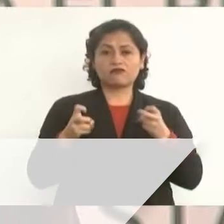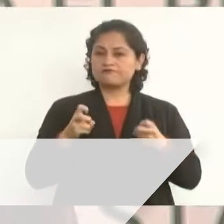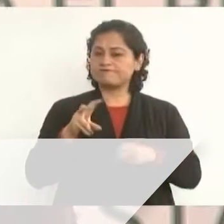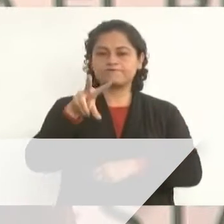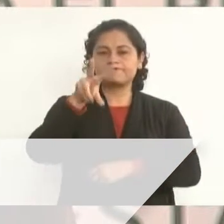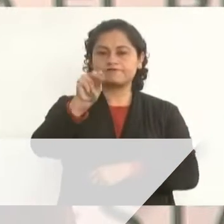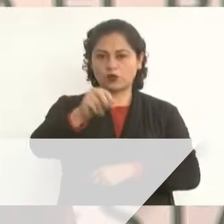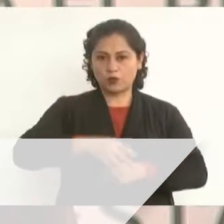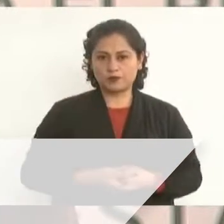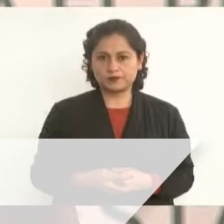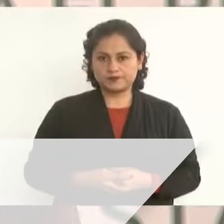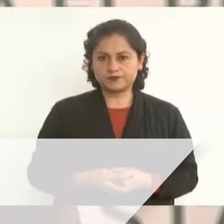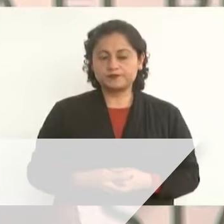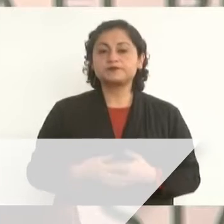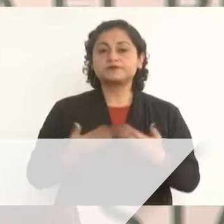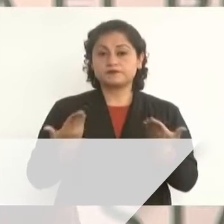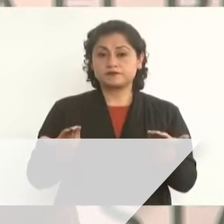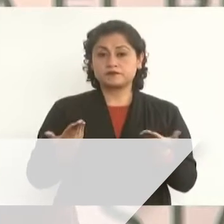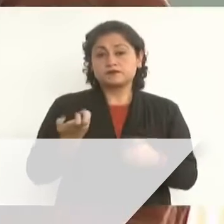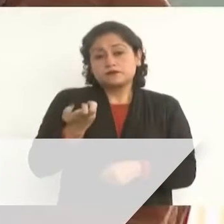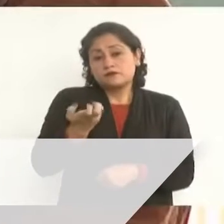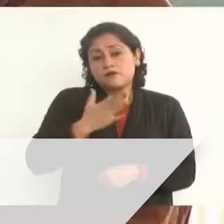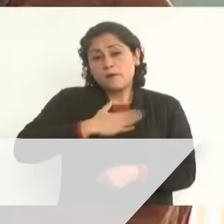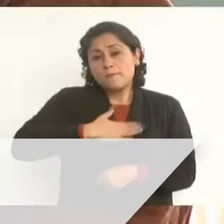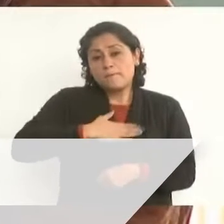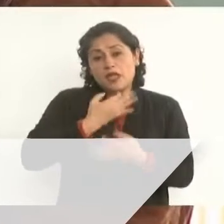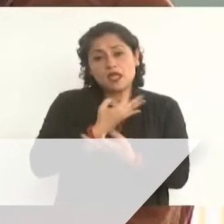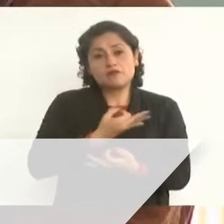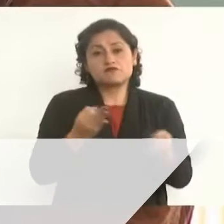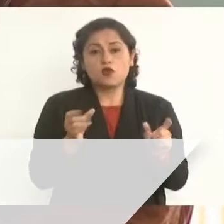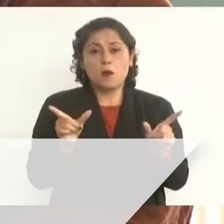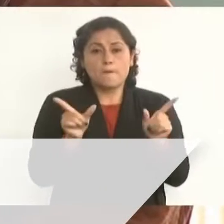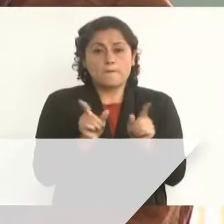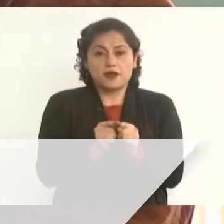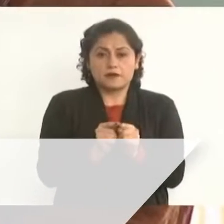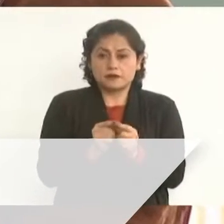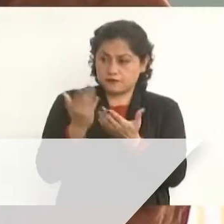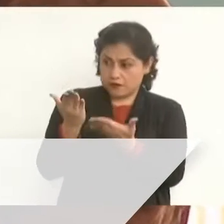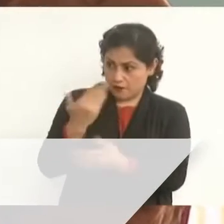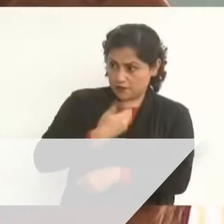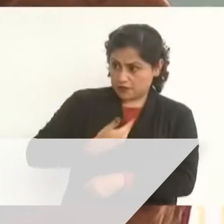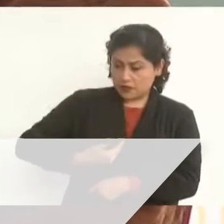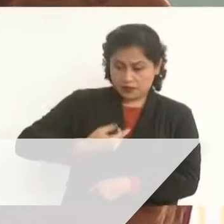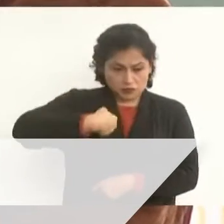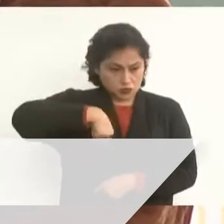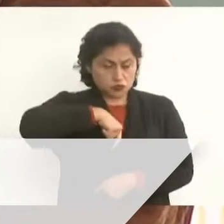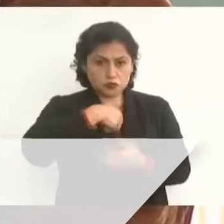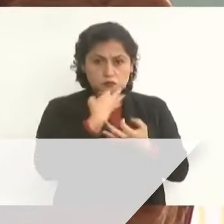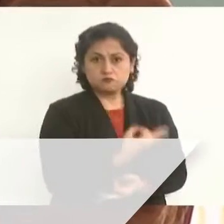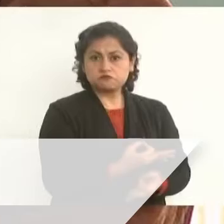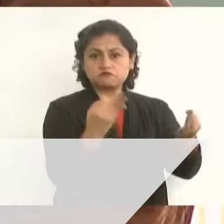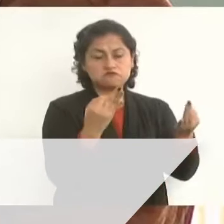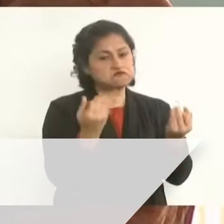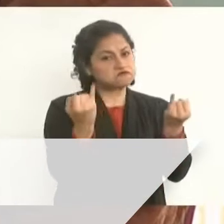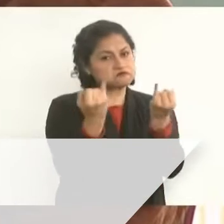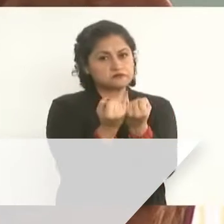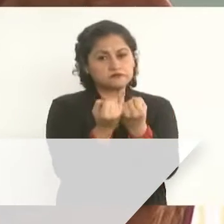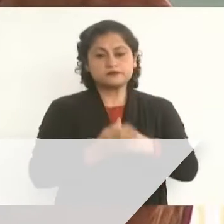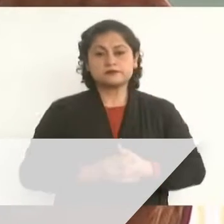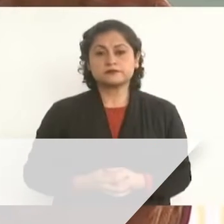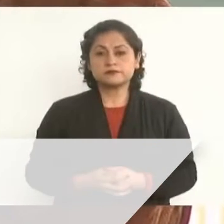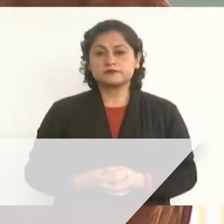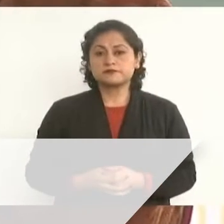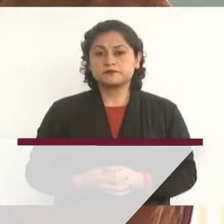el significado breve. Así lo hemos difundido, presidente. Así lo hemos difundido. Y de verdad,